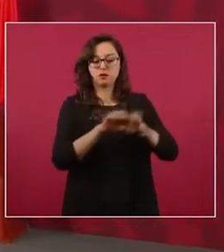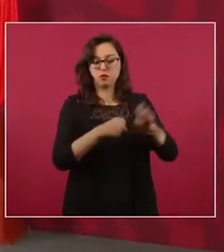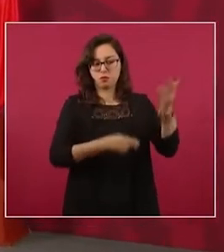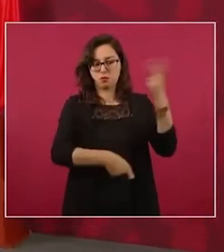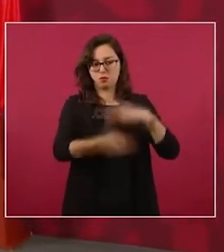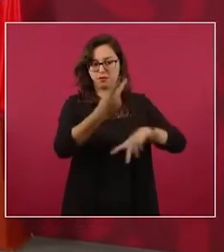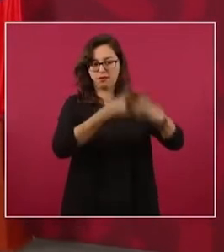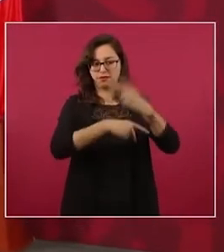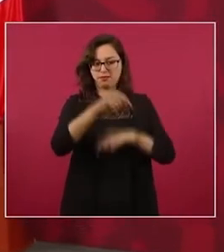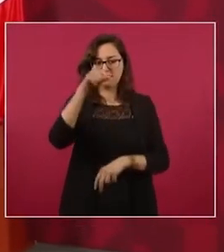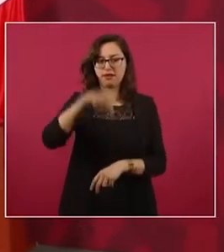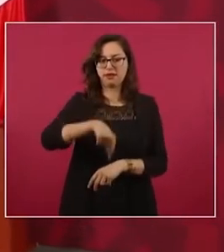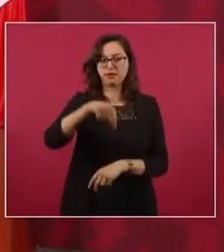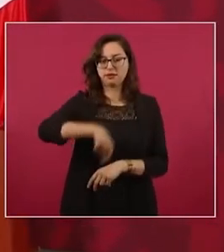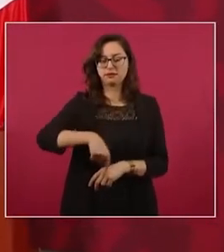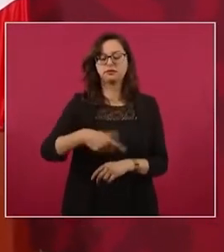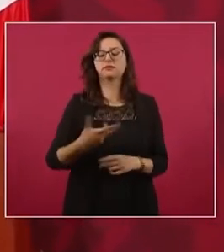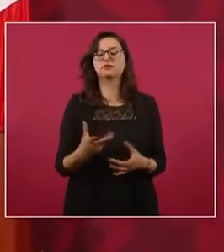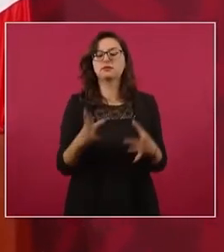lo que